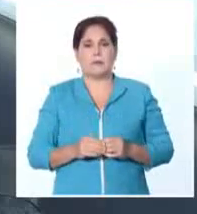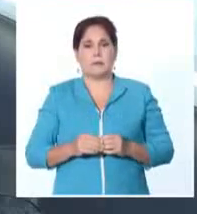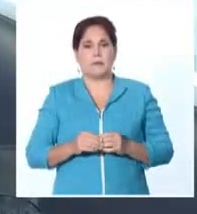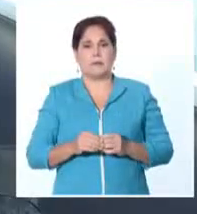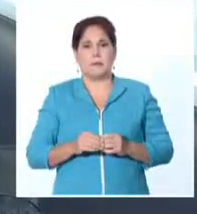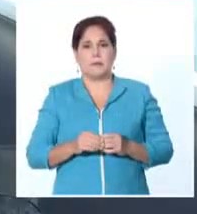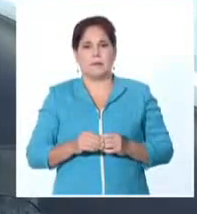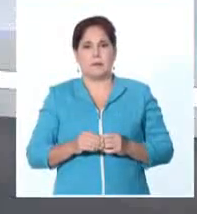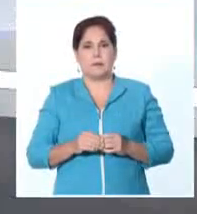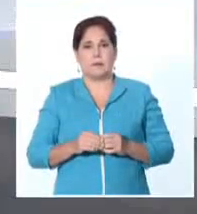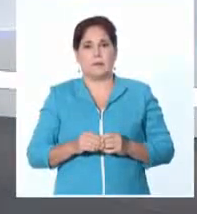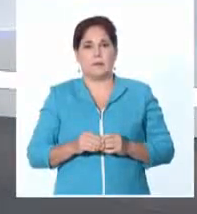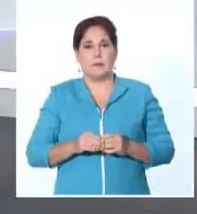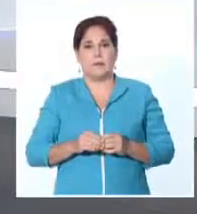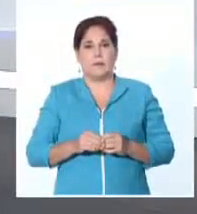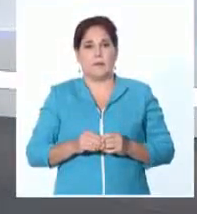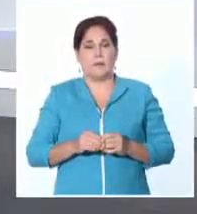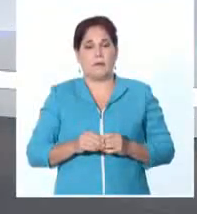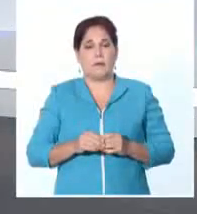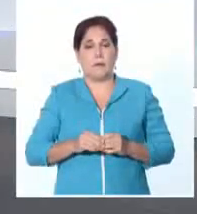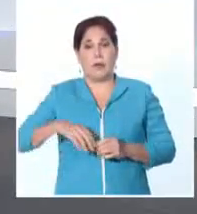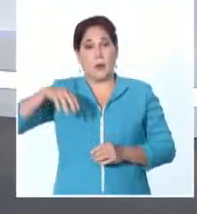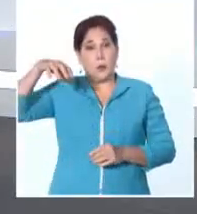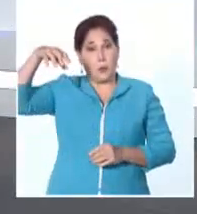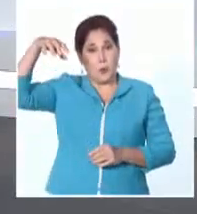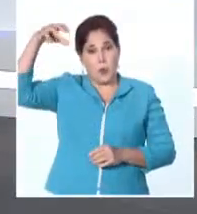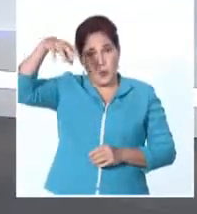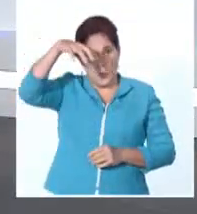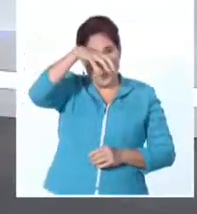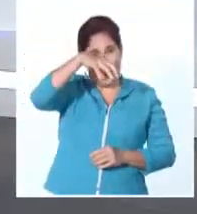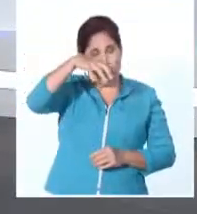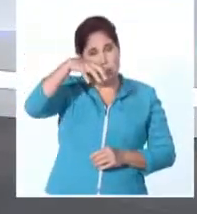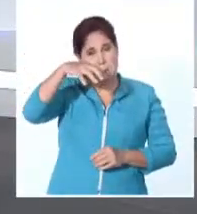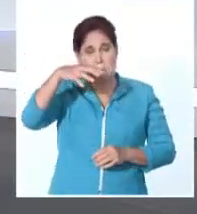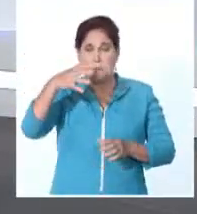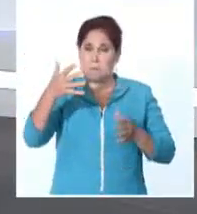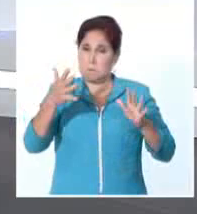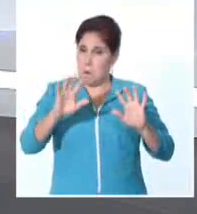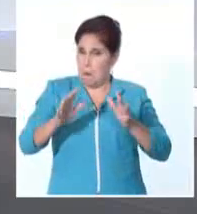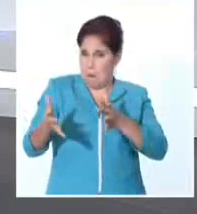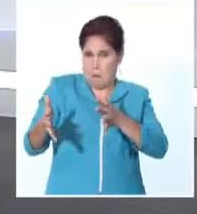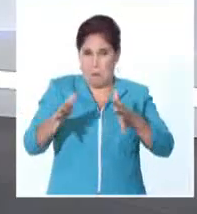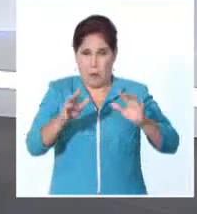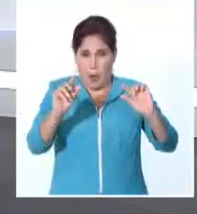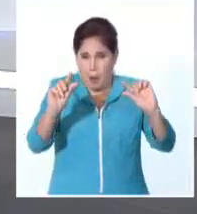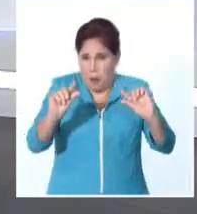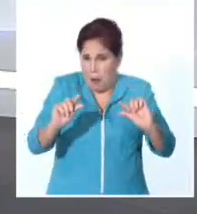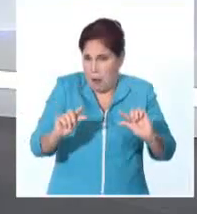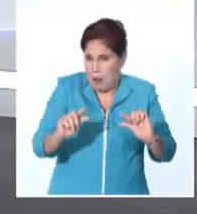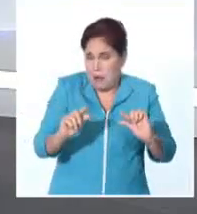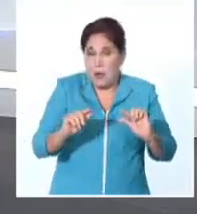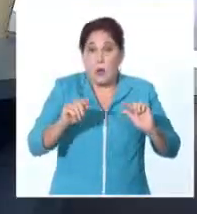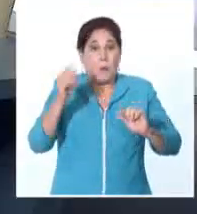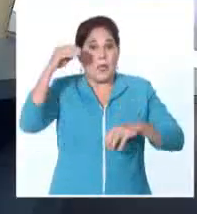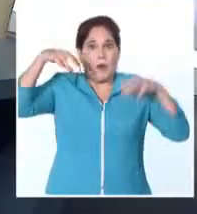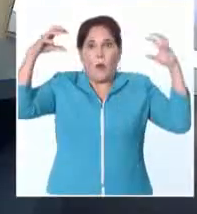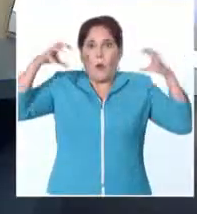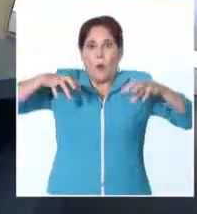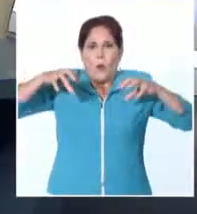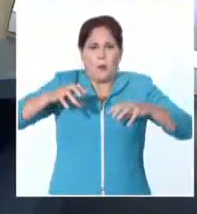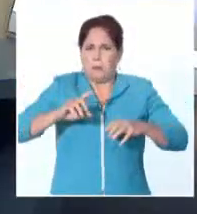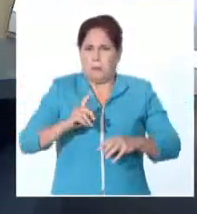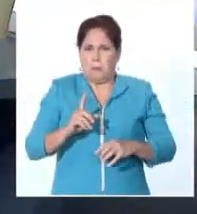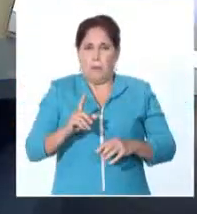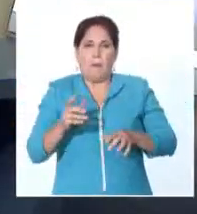la precipitación va a estar cercana a la norma. O sea, que va a ser lluvia propia de este mes de